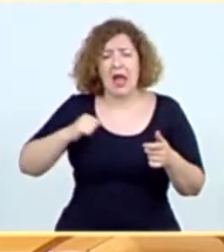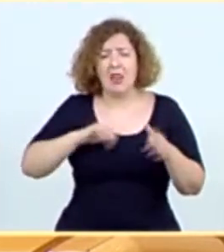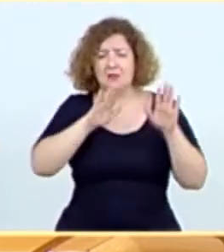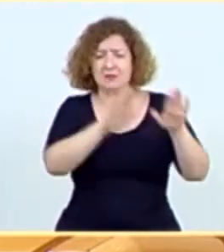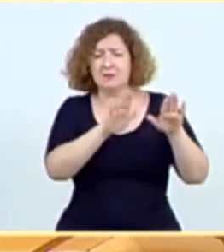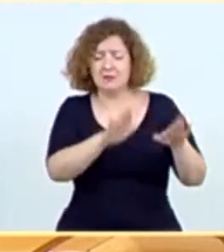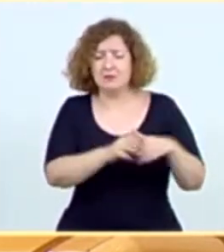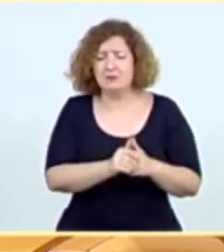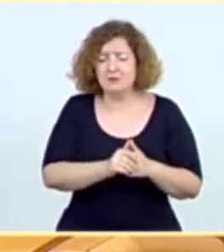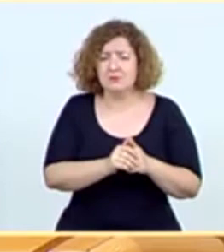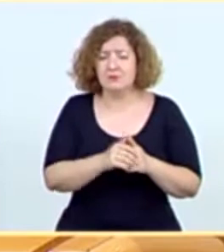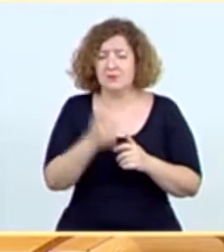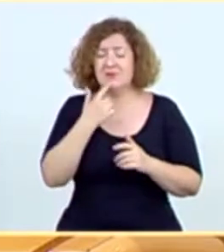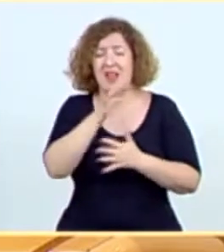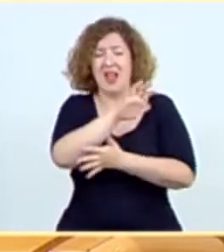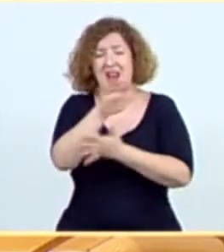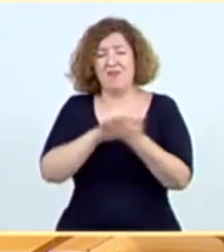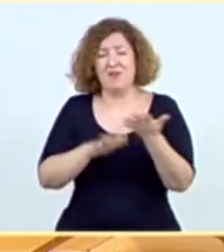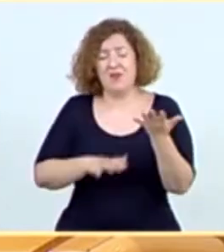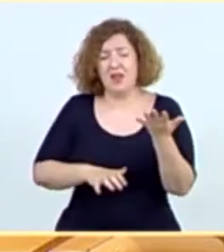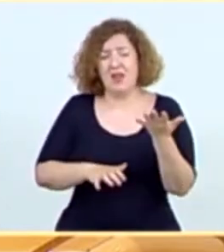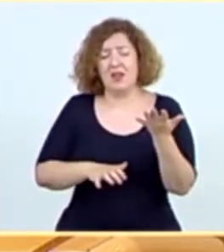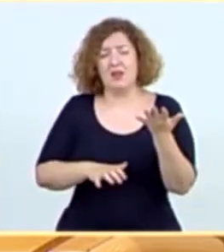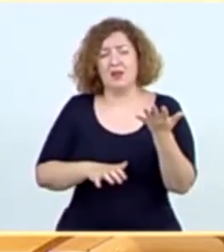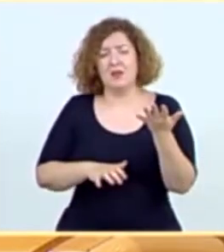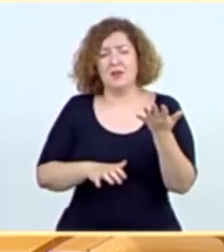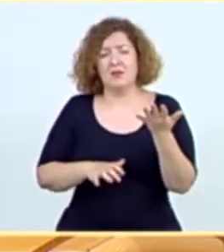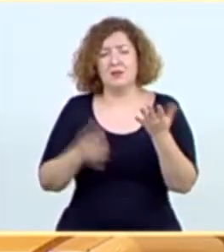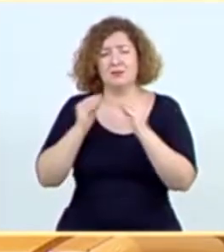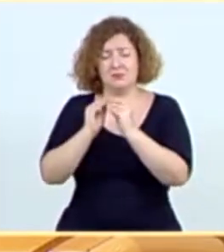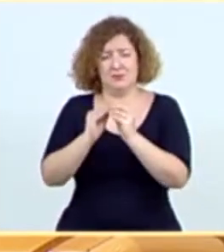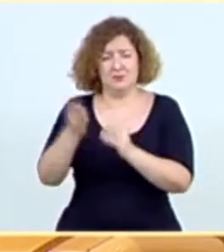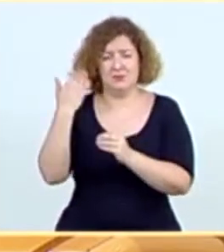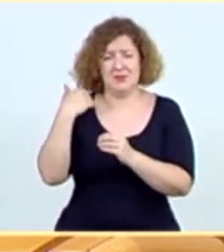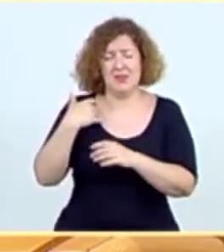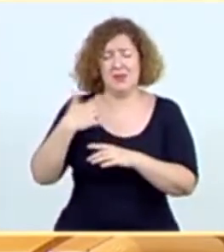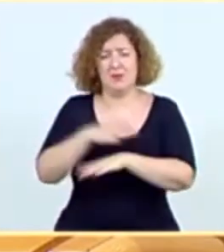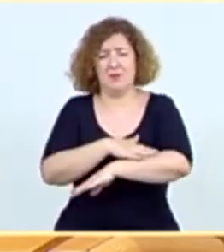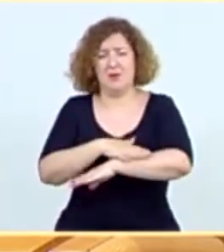informe del Comité de Bioética que elaboró para el